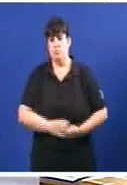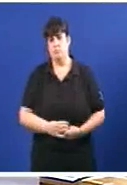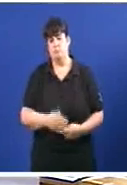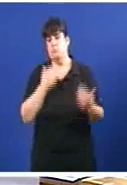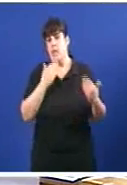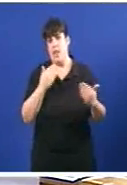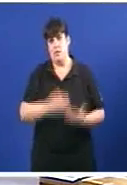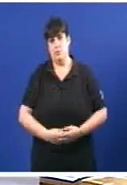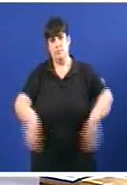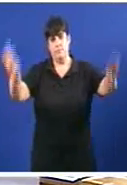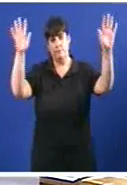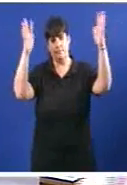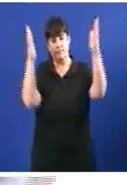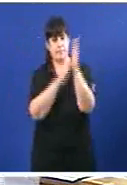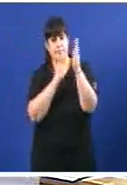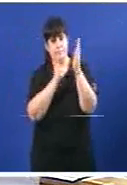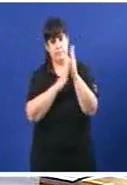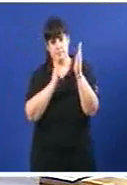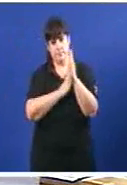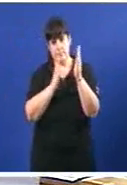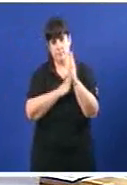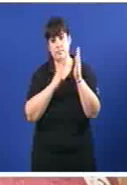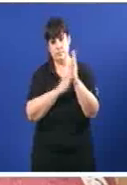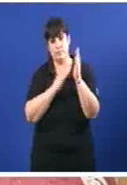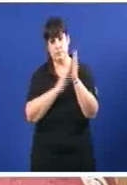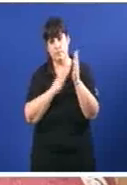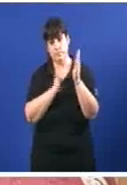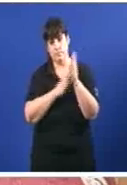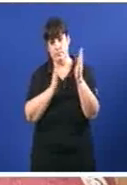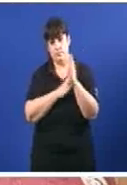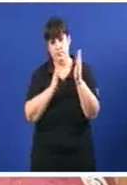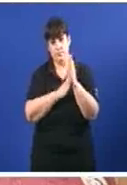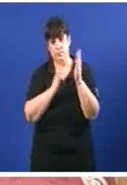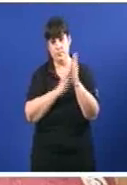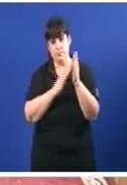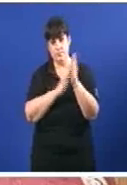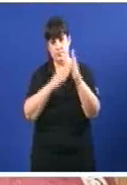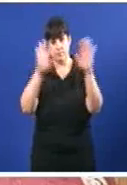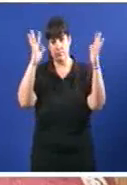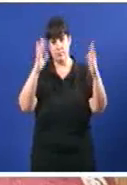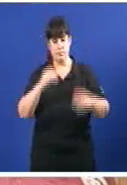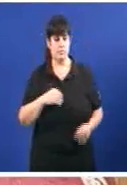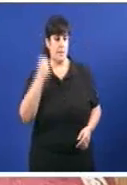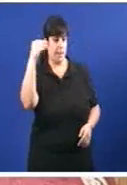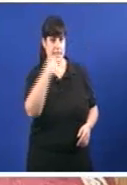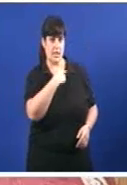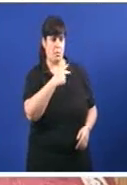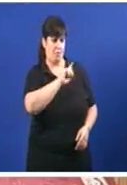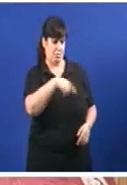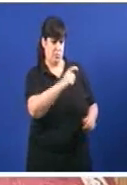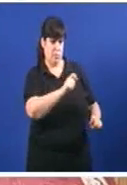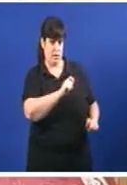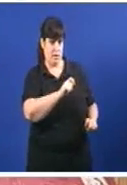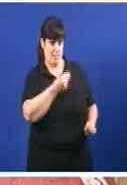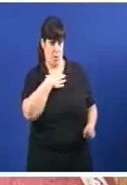podía entregar vostene despois Moitas grazas